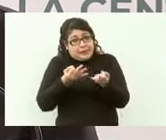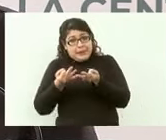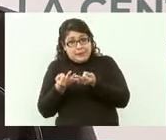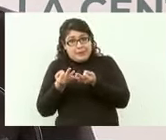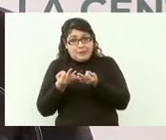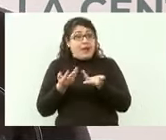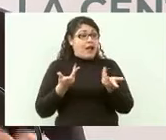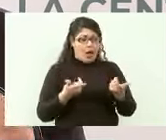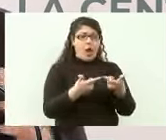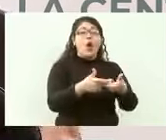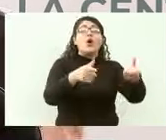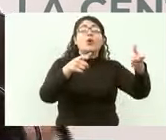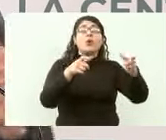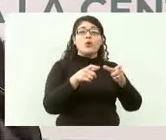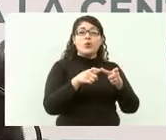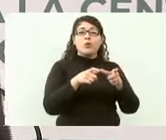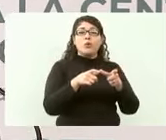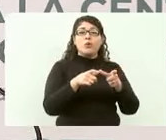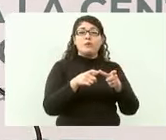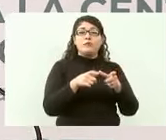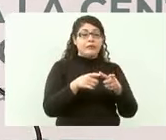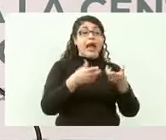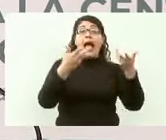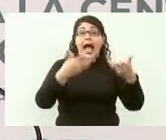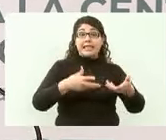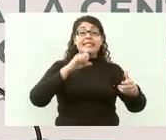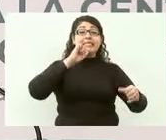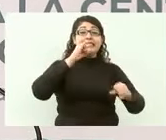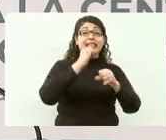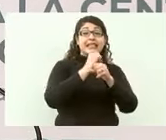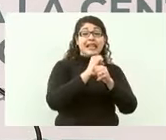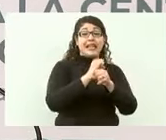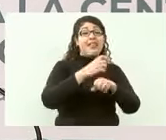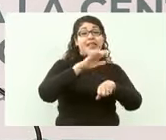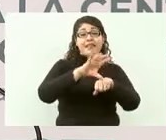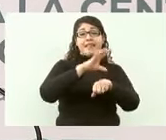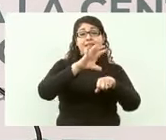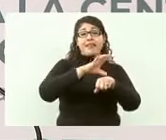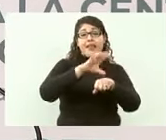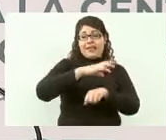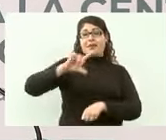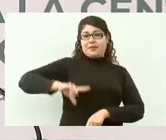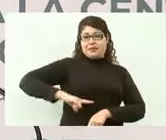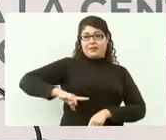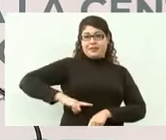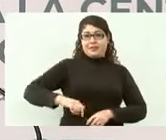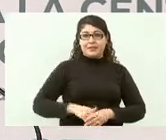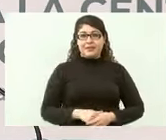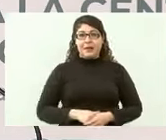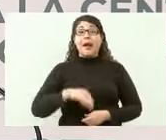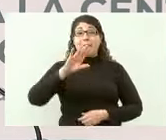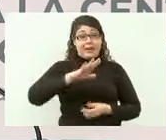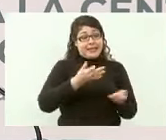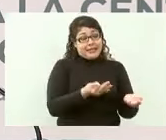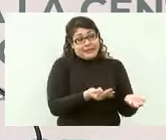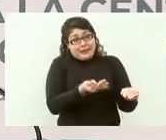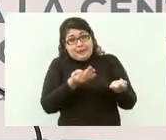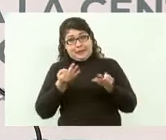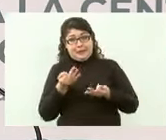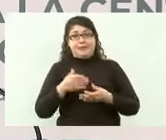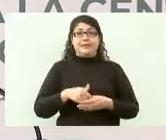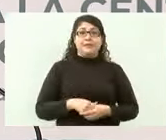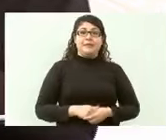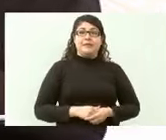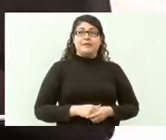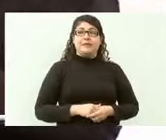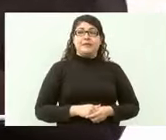pero no sólo eso se llevaron de consejero de Repsol